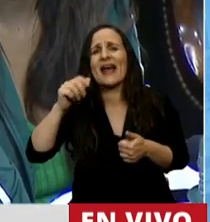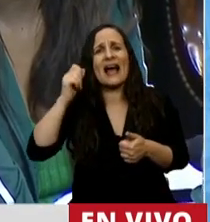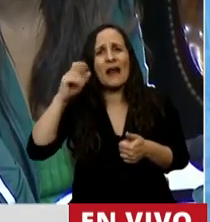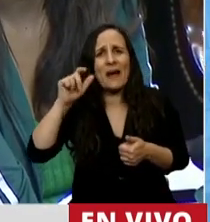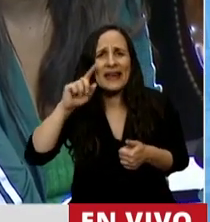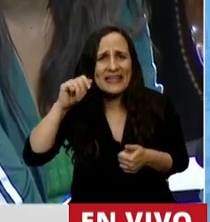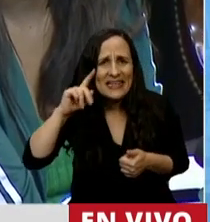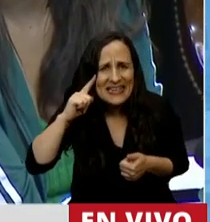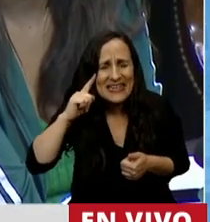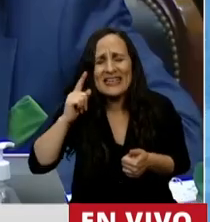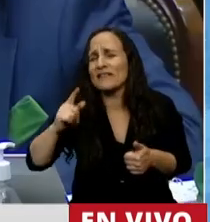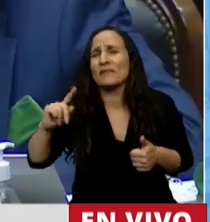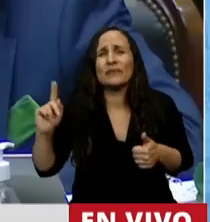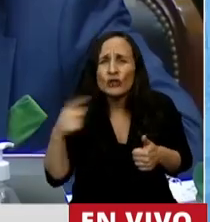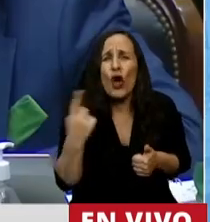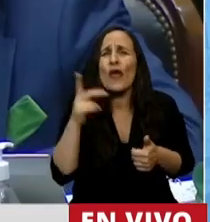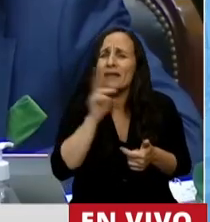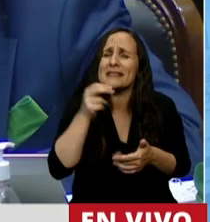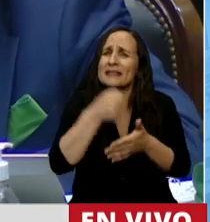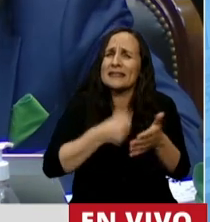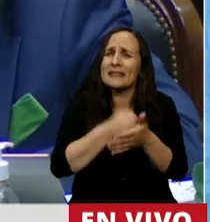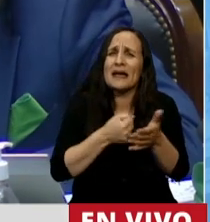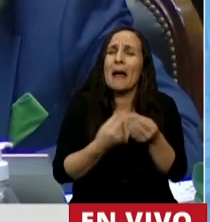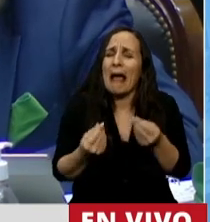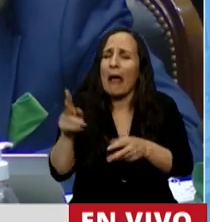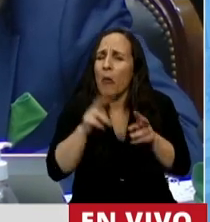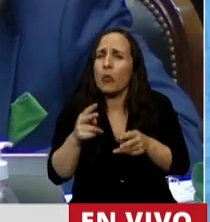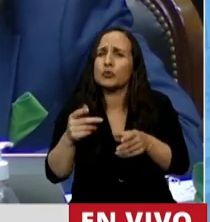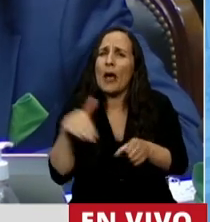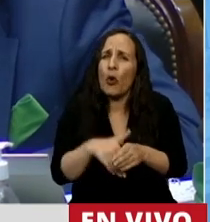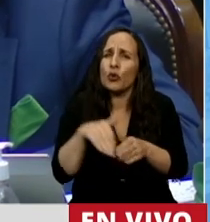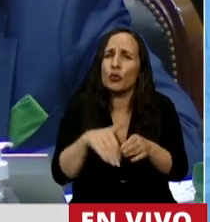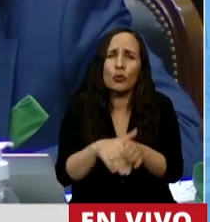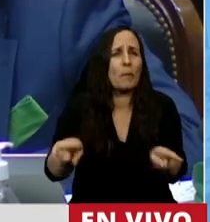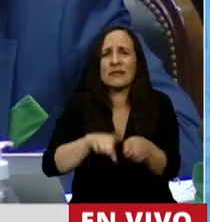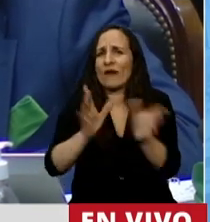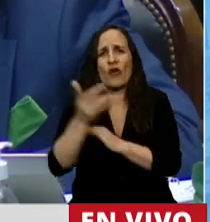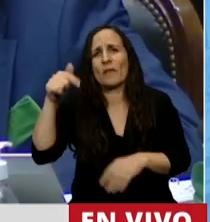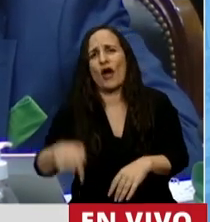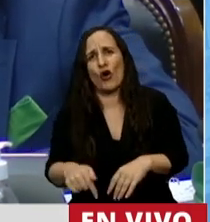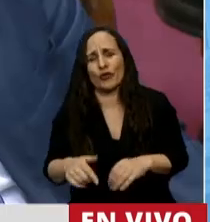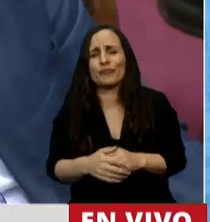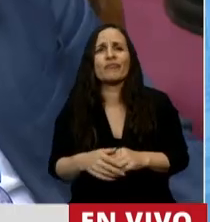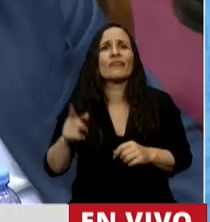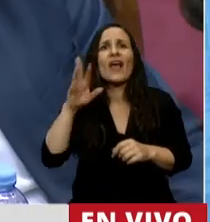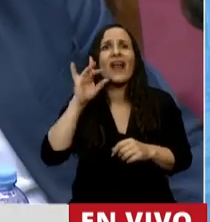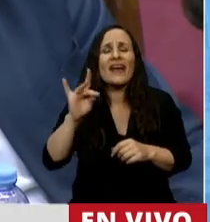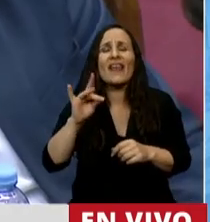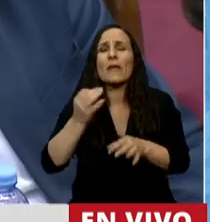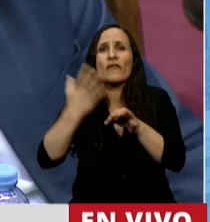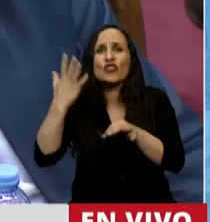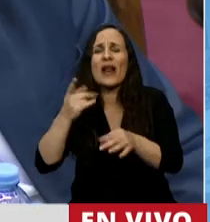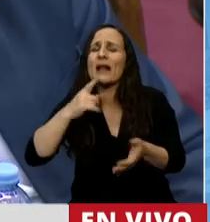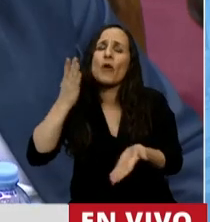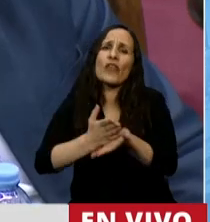sinceramente apostaron todo para que sumemos voto a moto igual que lo hicieron hoy. A la Red de Profesionales por el Derecho a